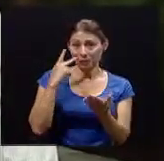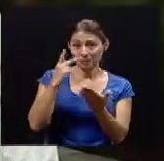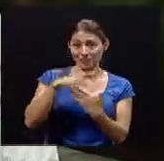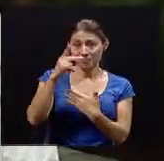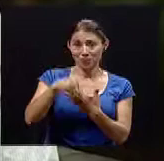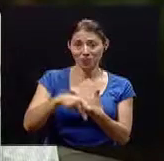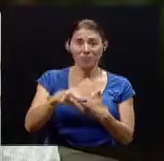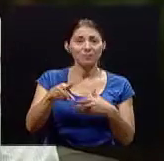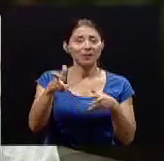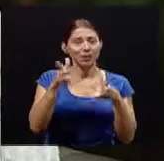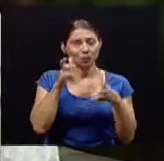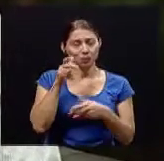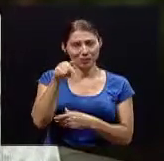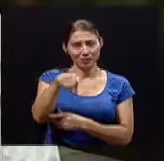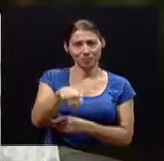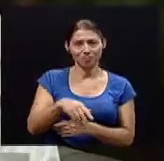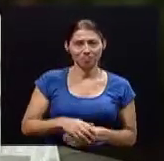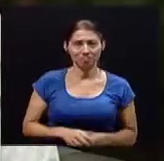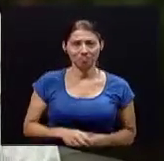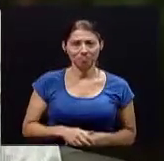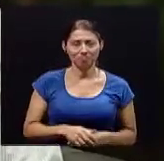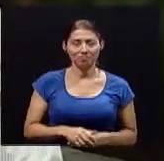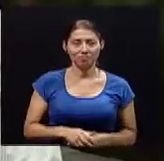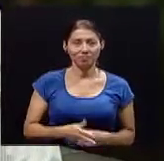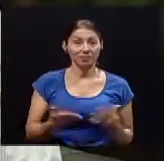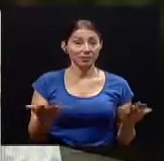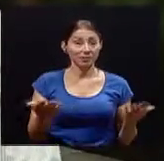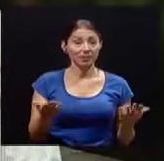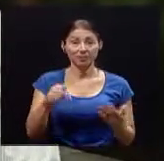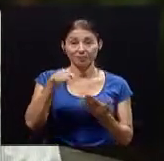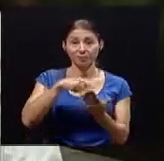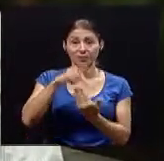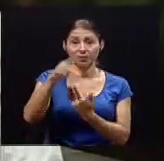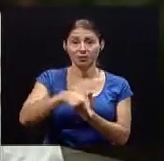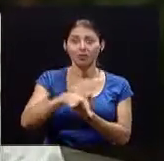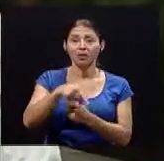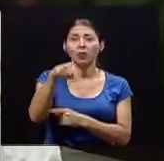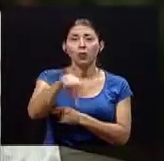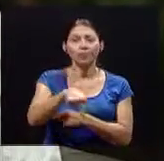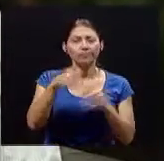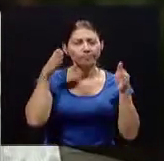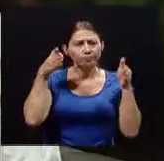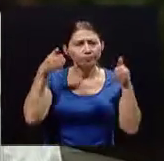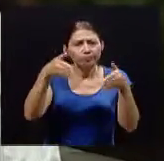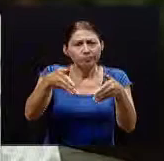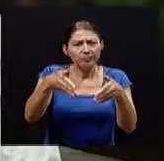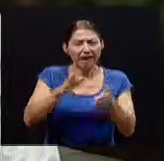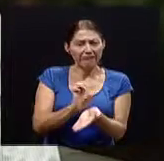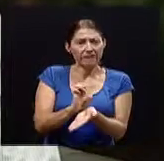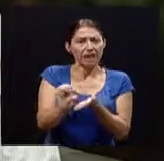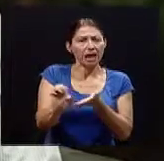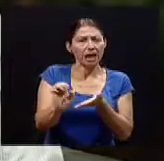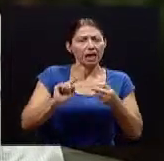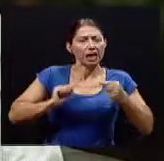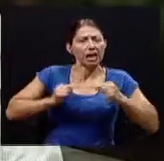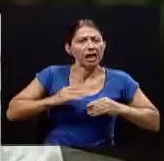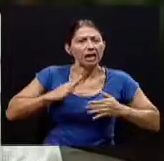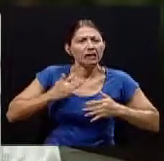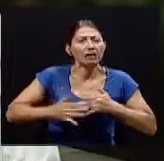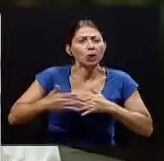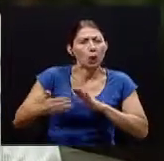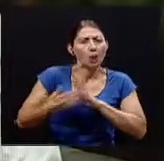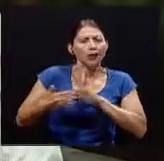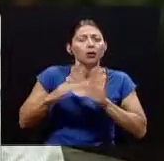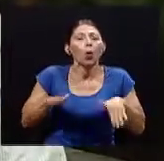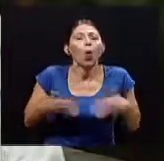programa del día de hoy lo vamos a enfocar a cómo prevenir las lesiones hablemos primero, tal vez primero de cuáles son esas lesiones por las que la gente